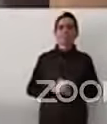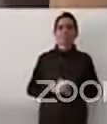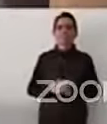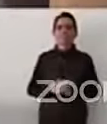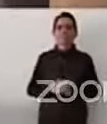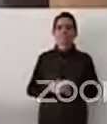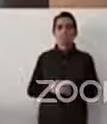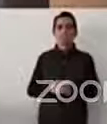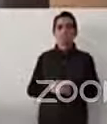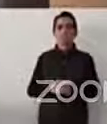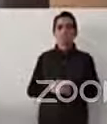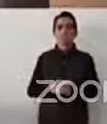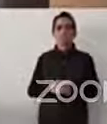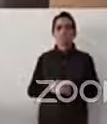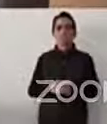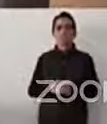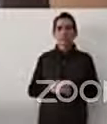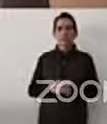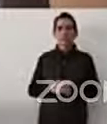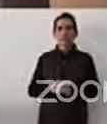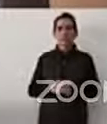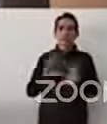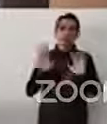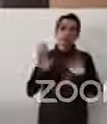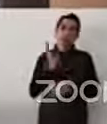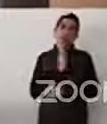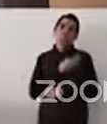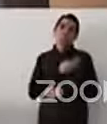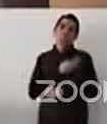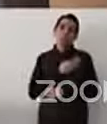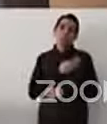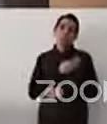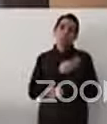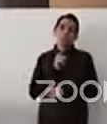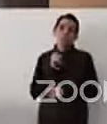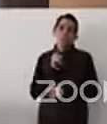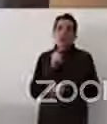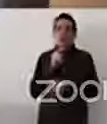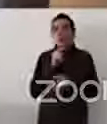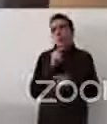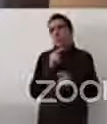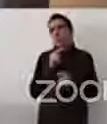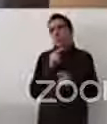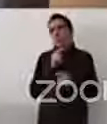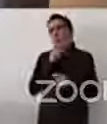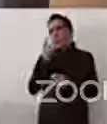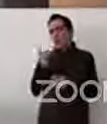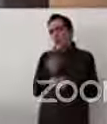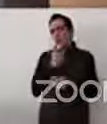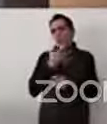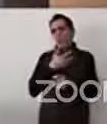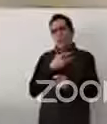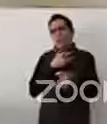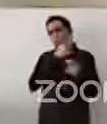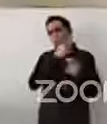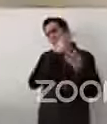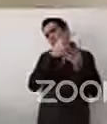Bueno, ahí hay varios puntos, ¿no? Tiene que ver desde primero la educación